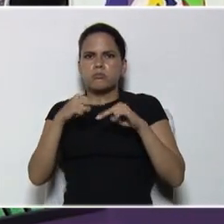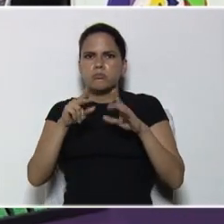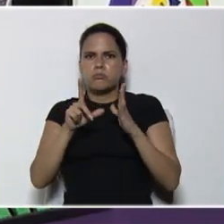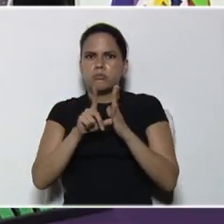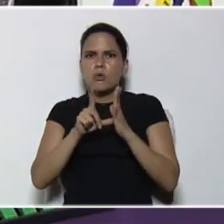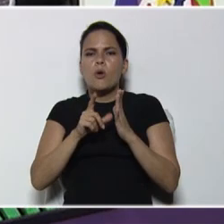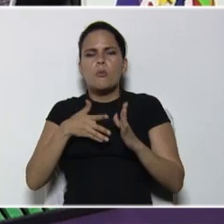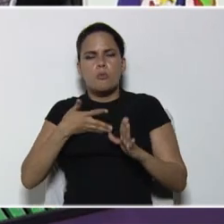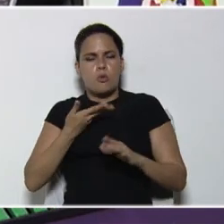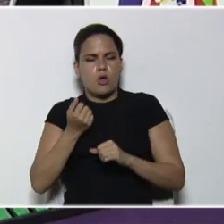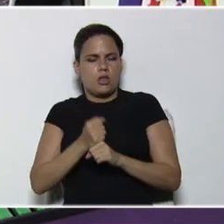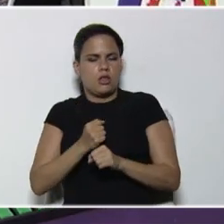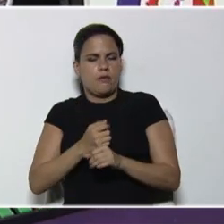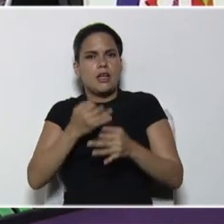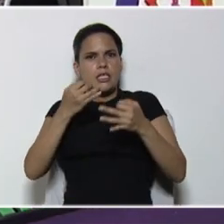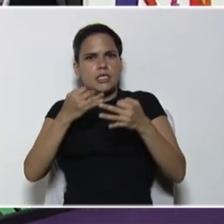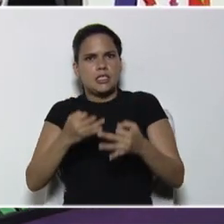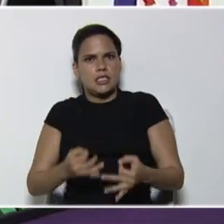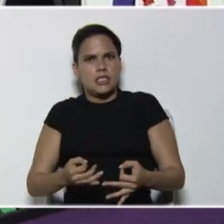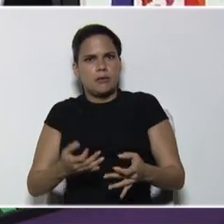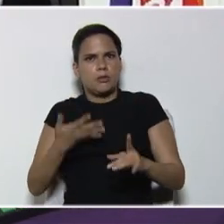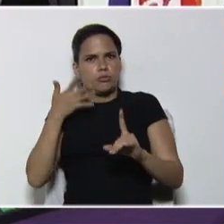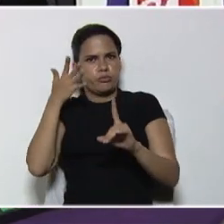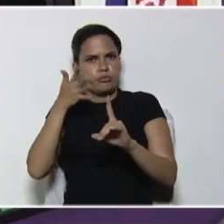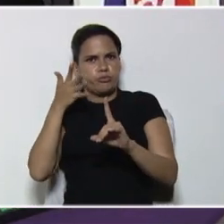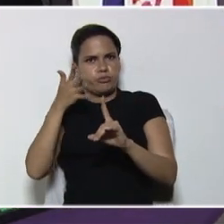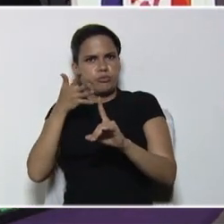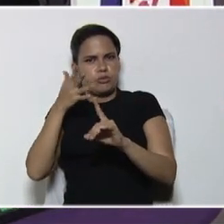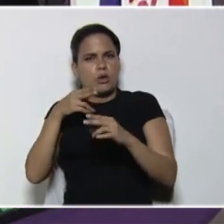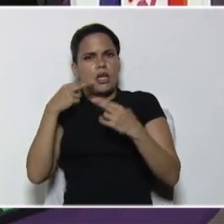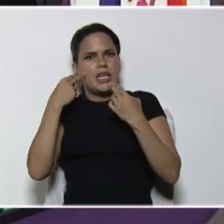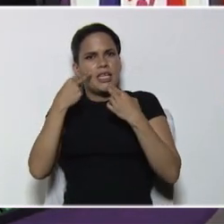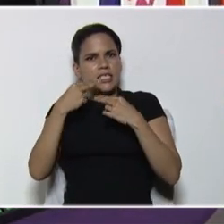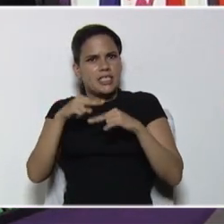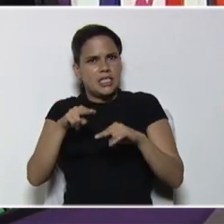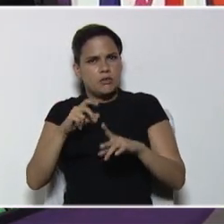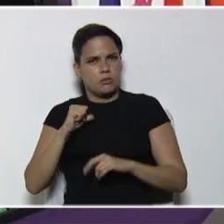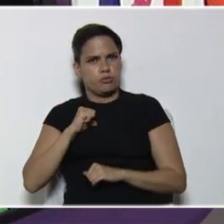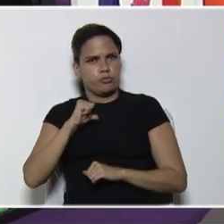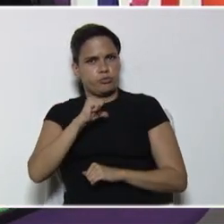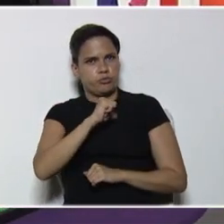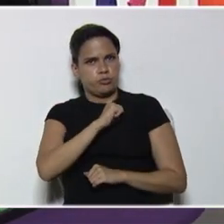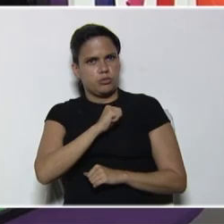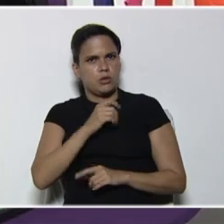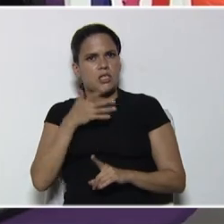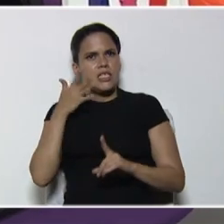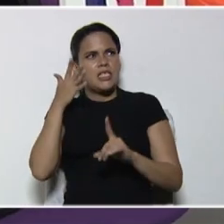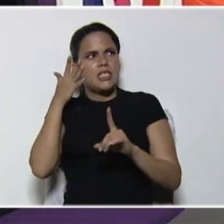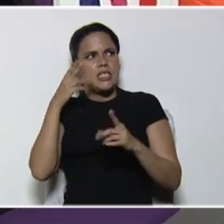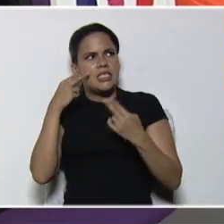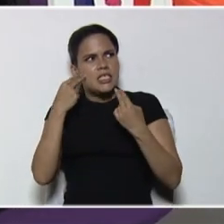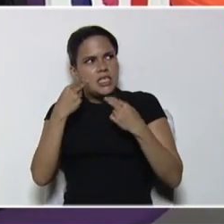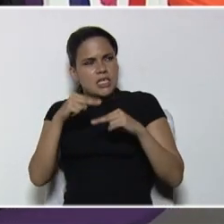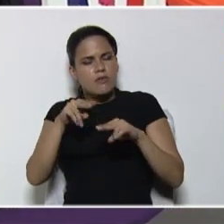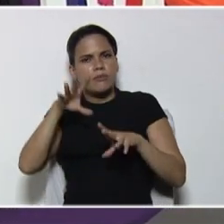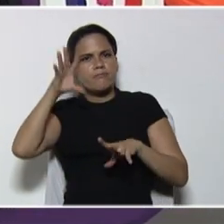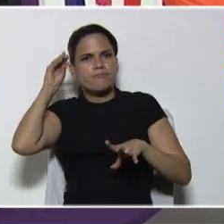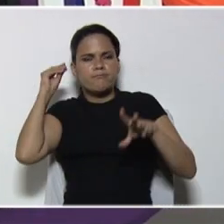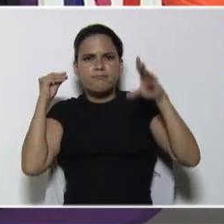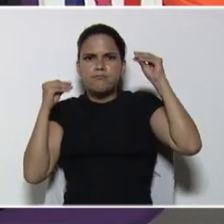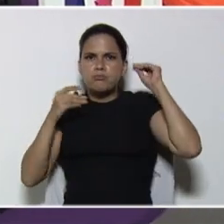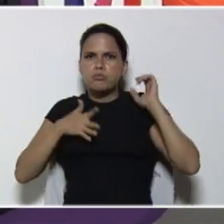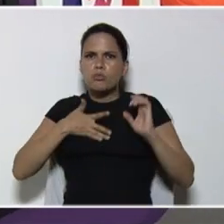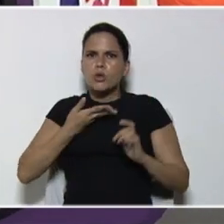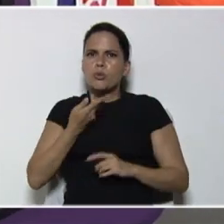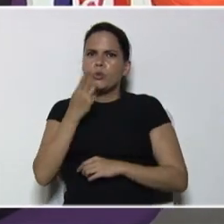pueden trabajar, siempre y cuando, considerando, ese nivel, de autonomía, y ese nivel, de comprensión, para poder consolidar,